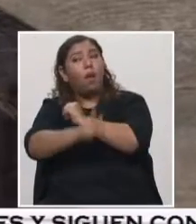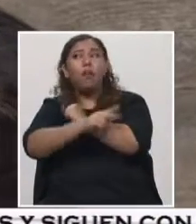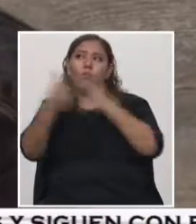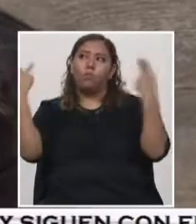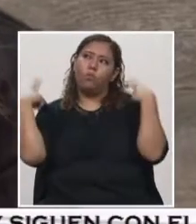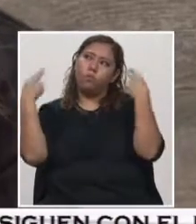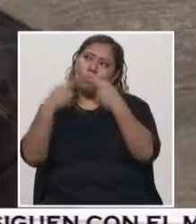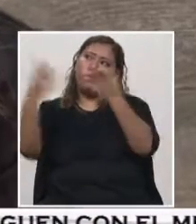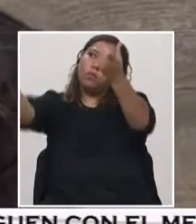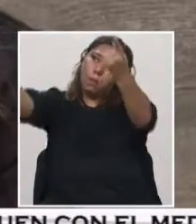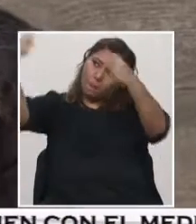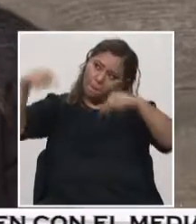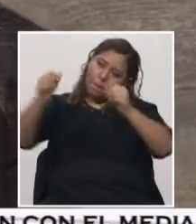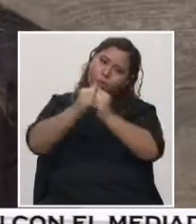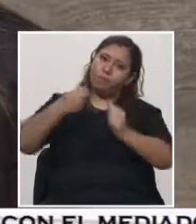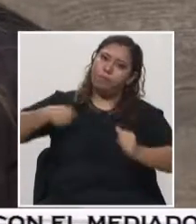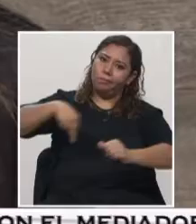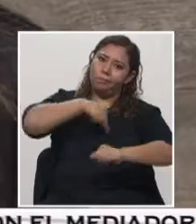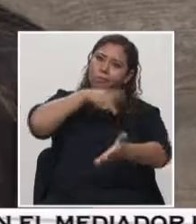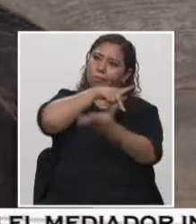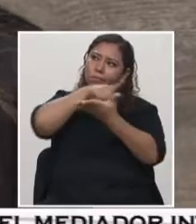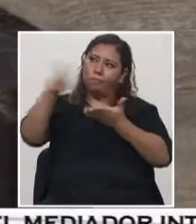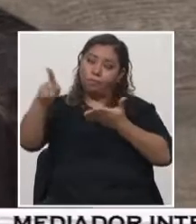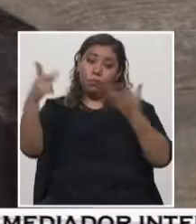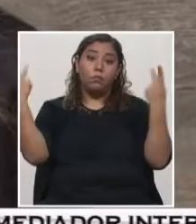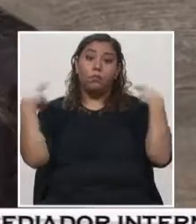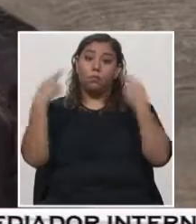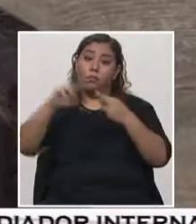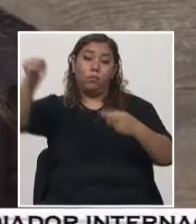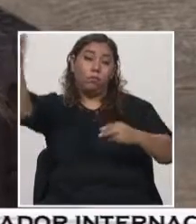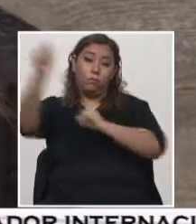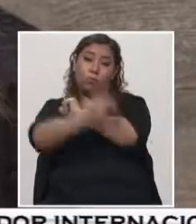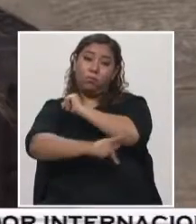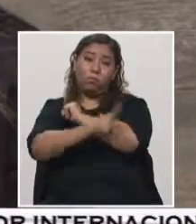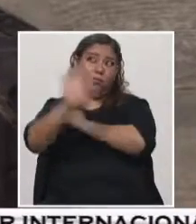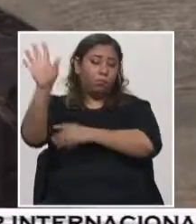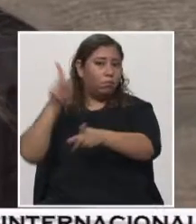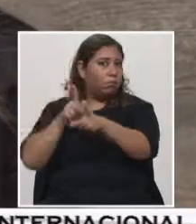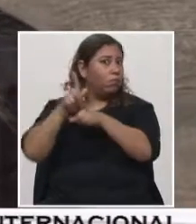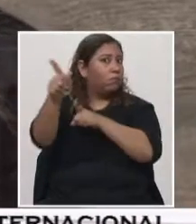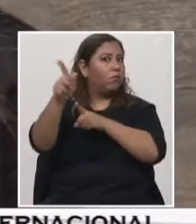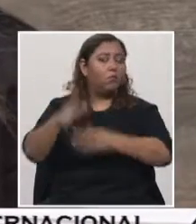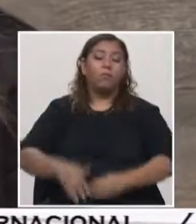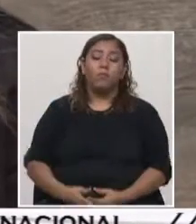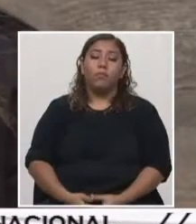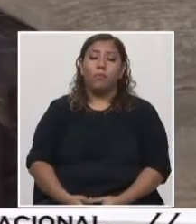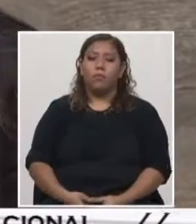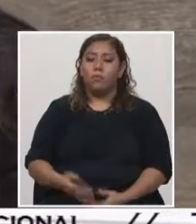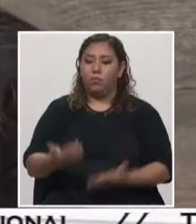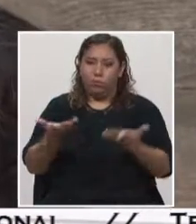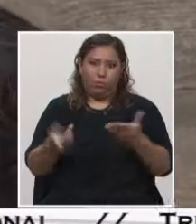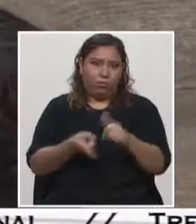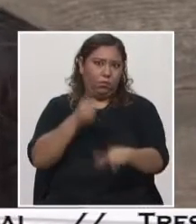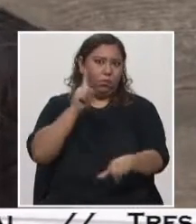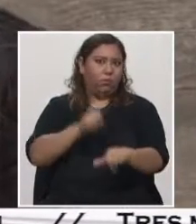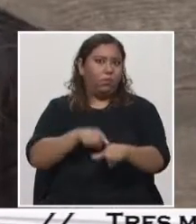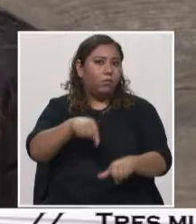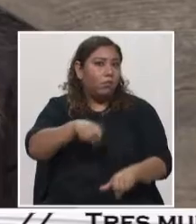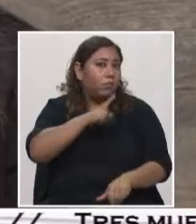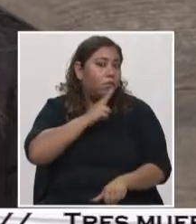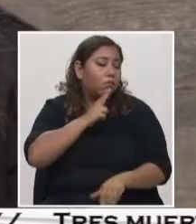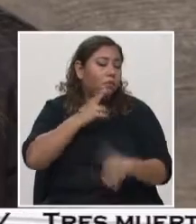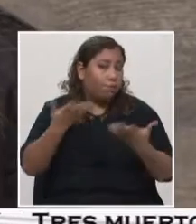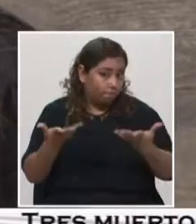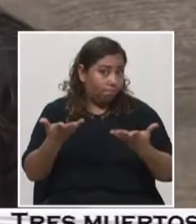extranjero para que estén con nosotros. Dentro de los cuales tuvimos algunos geólogos cubanos que fueron de mucha ayuda